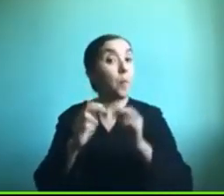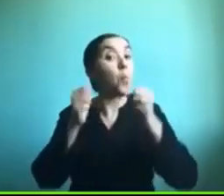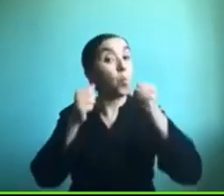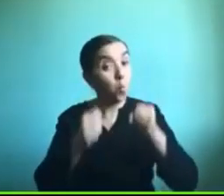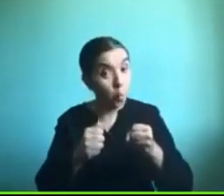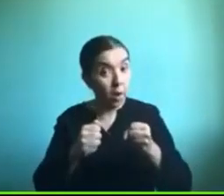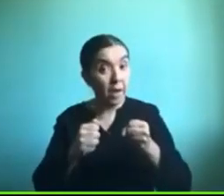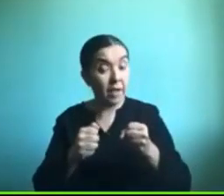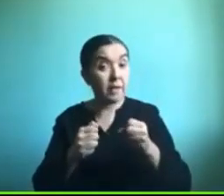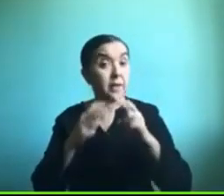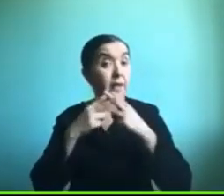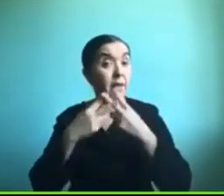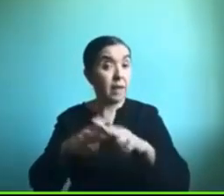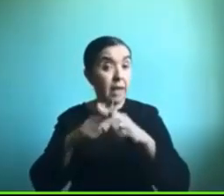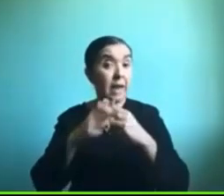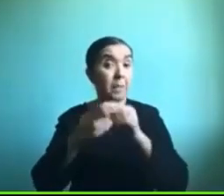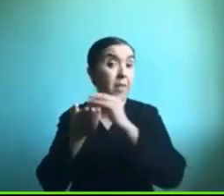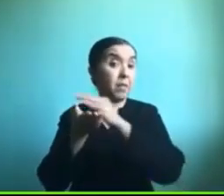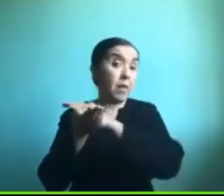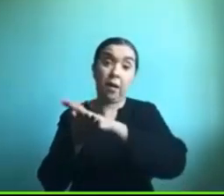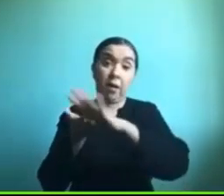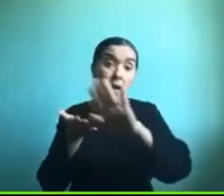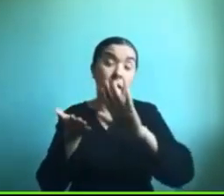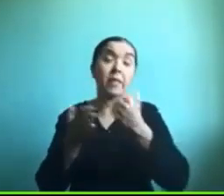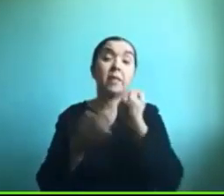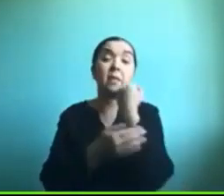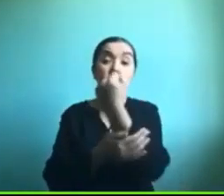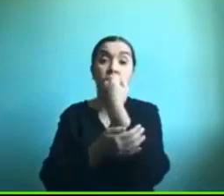herramienta gratuita de mucha utilidad